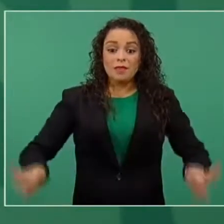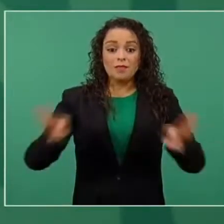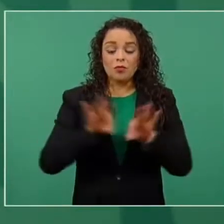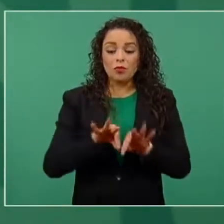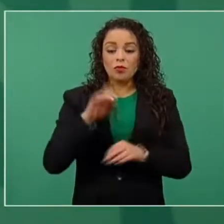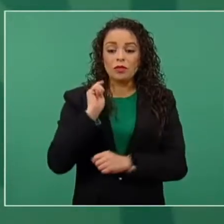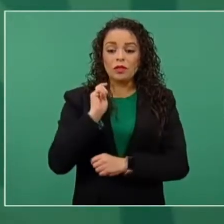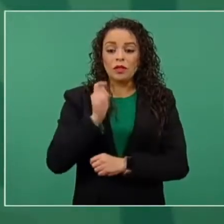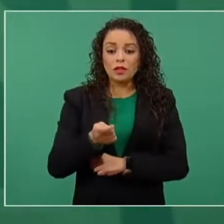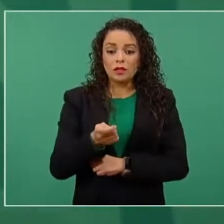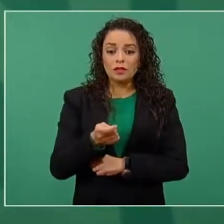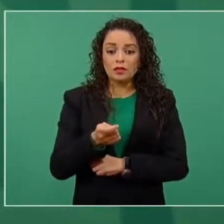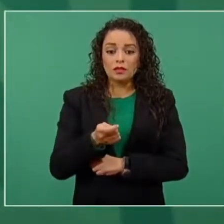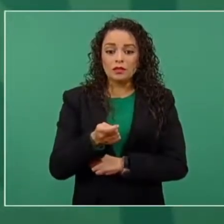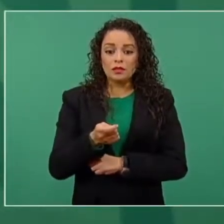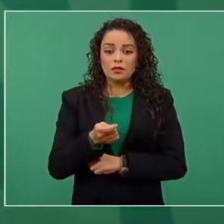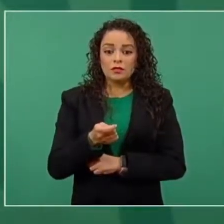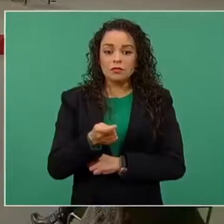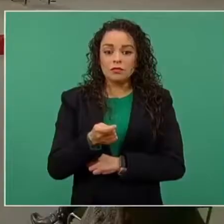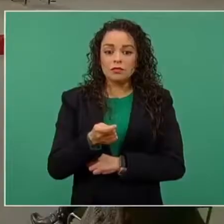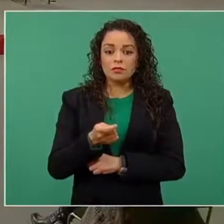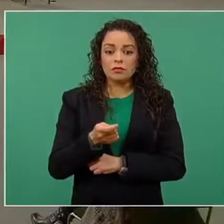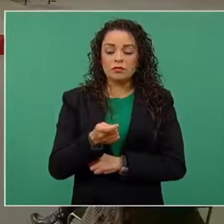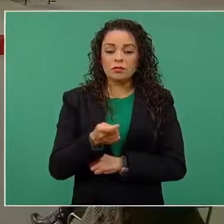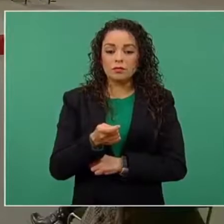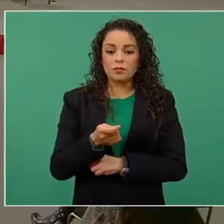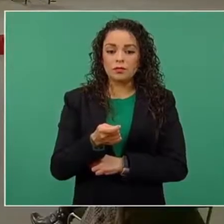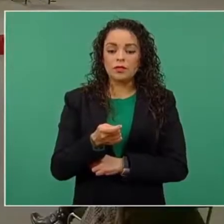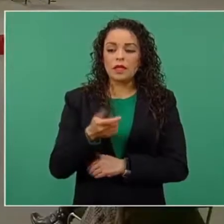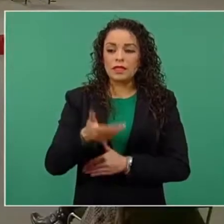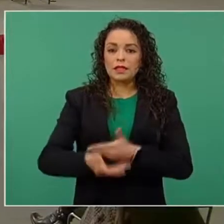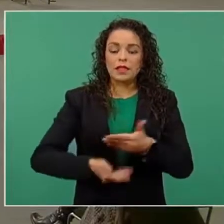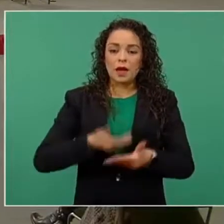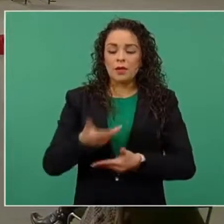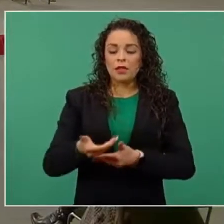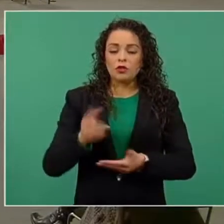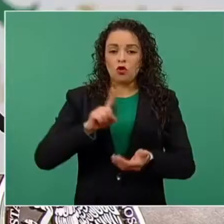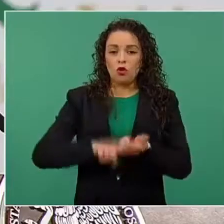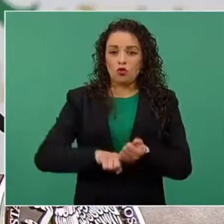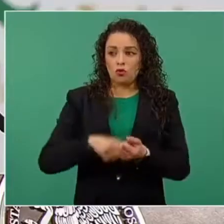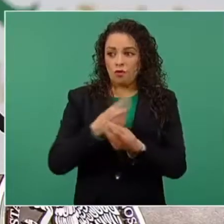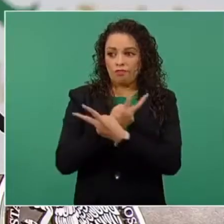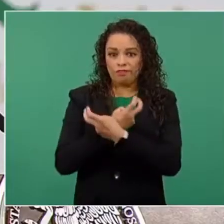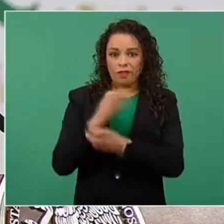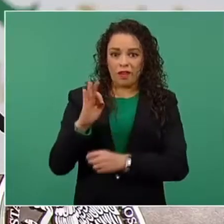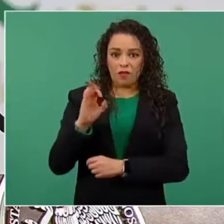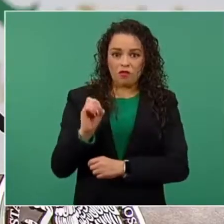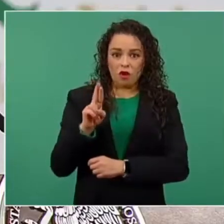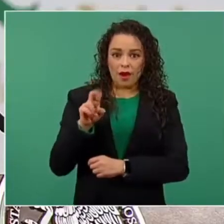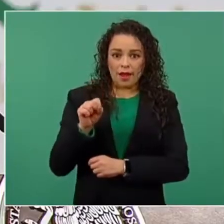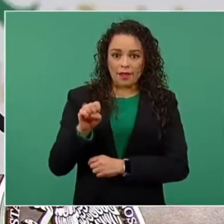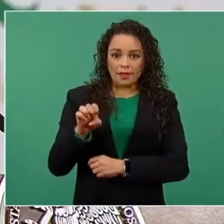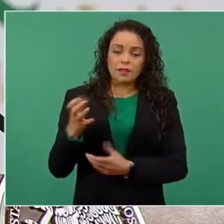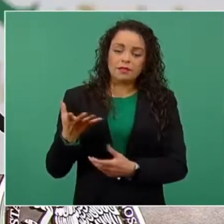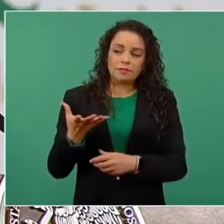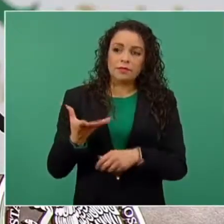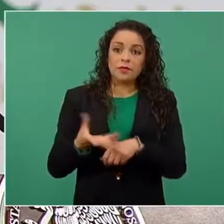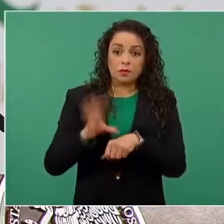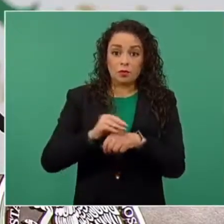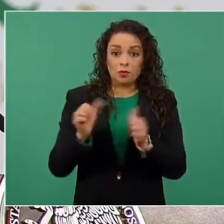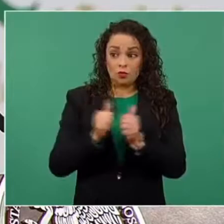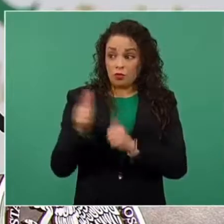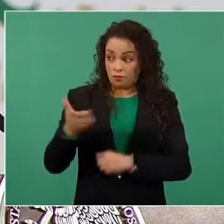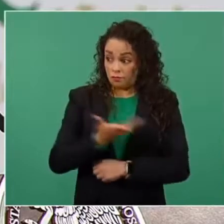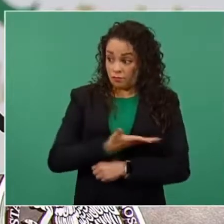replanteamiento de todo el tratamiento de los servicios forenses. Y estamos con la autorización del presidente de la República